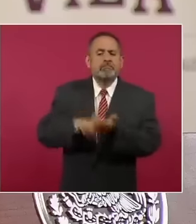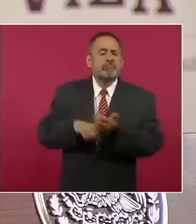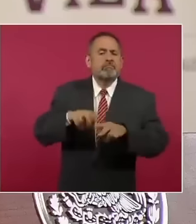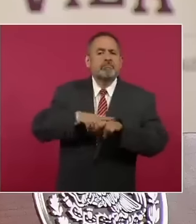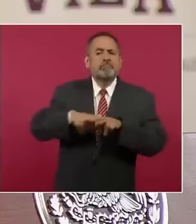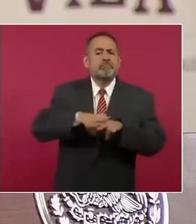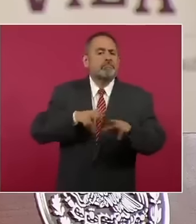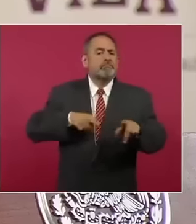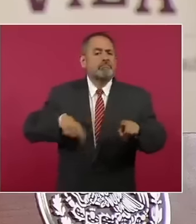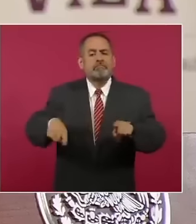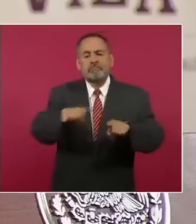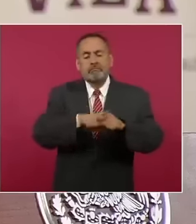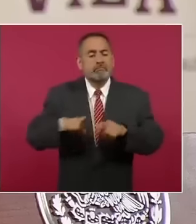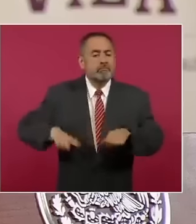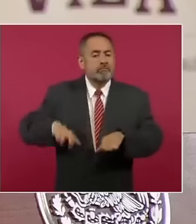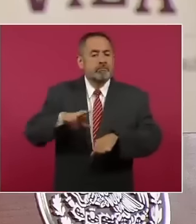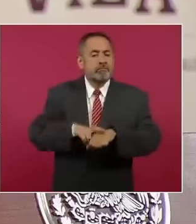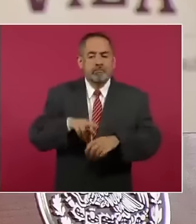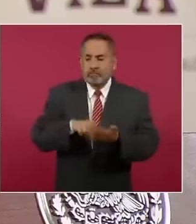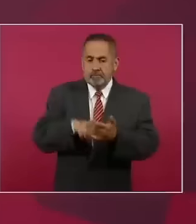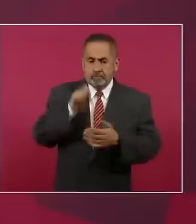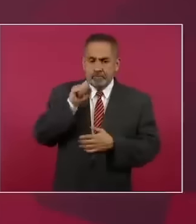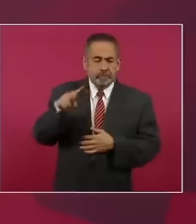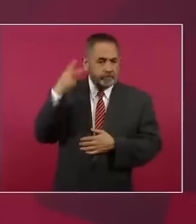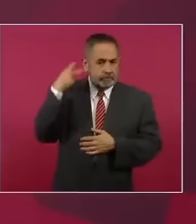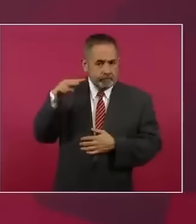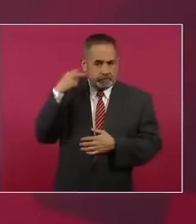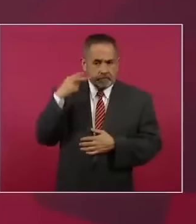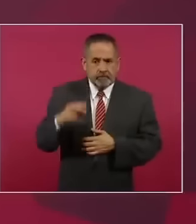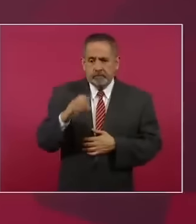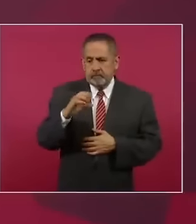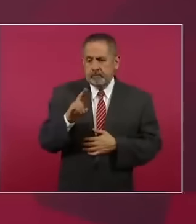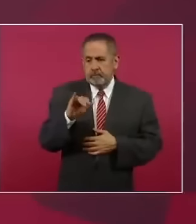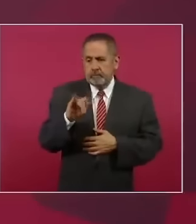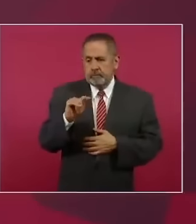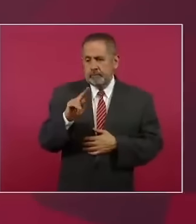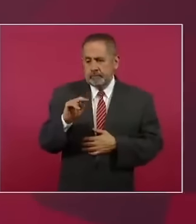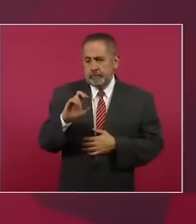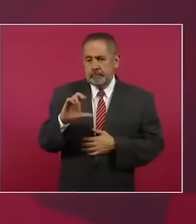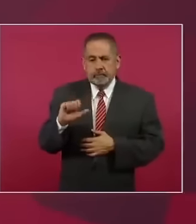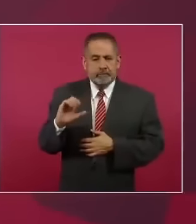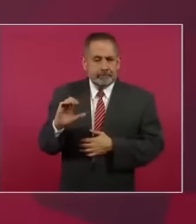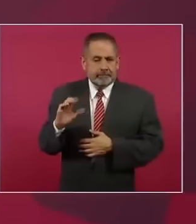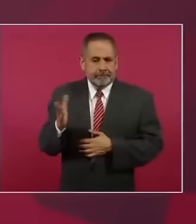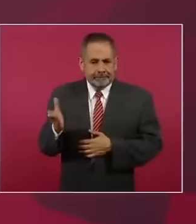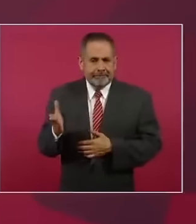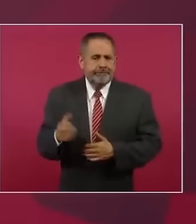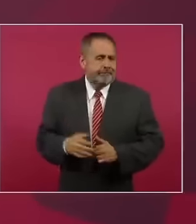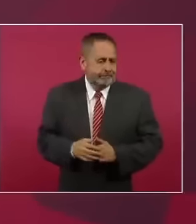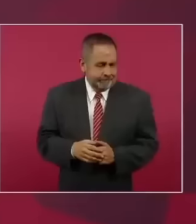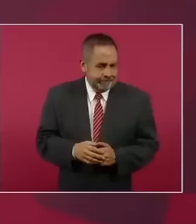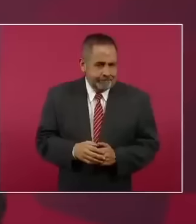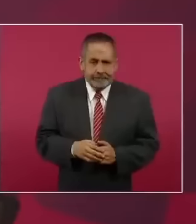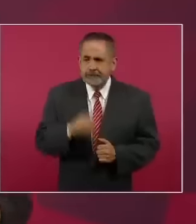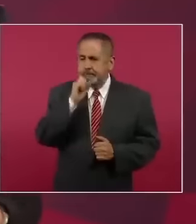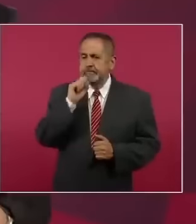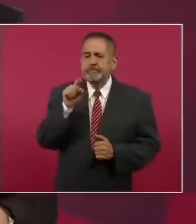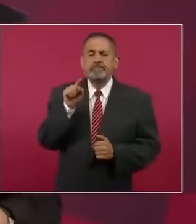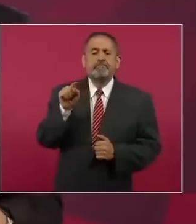del gobernador de Veracruz, Cuitláhuac García, el apoyo